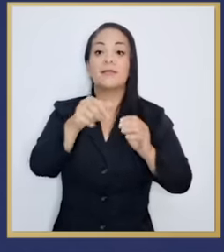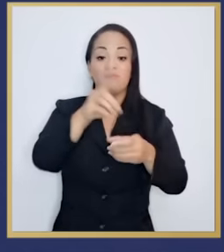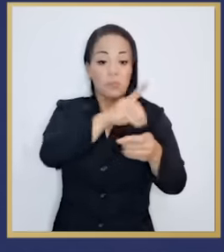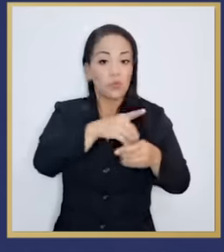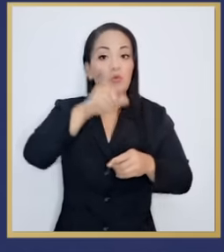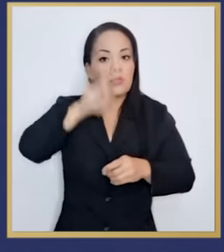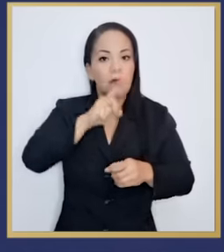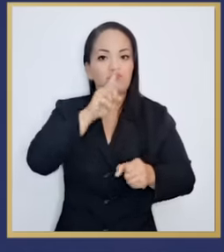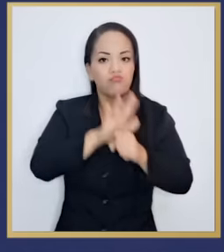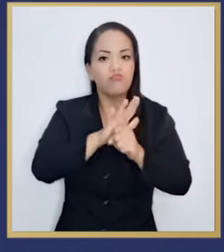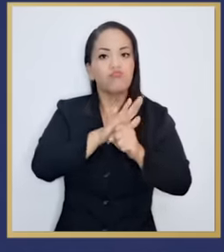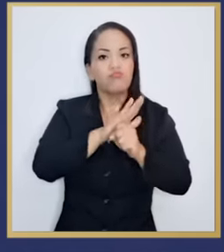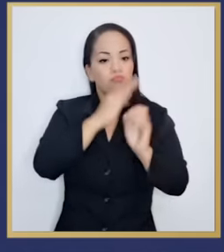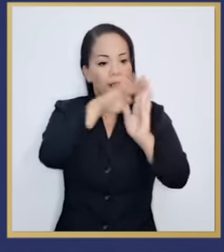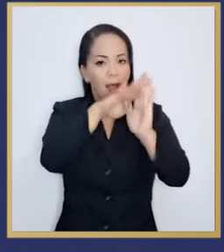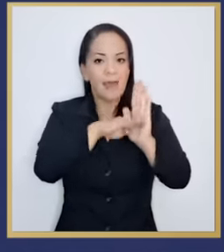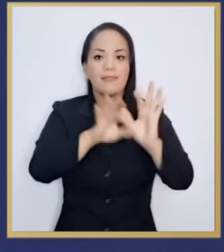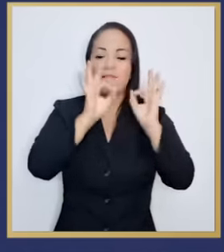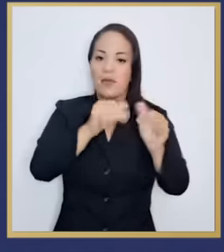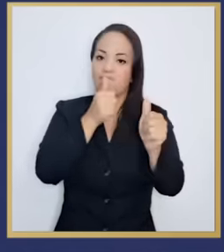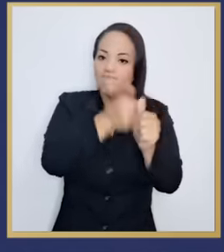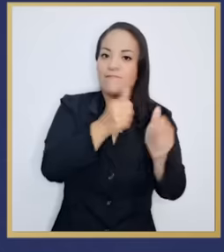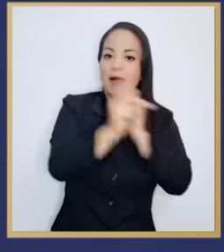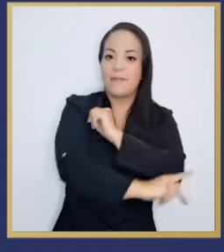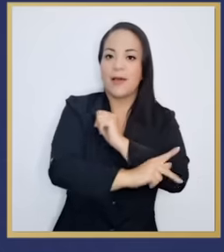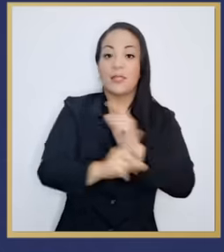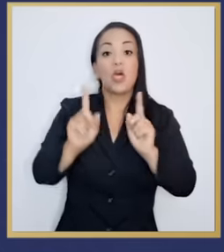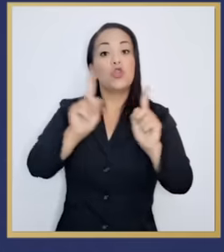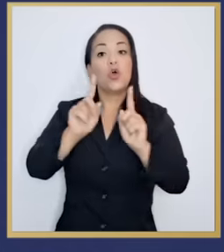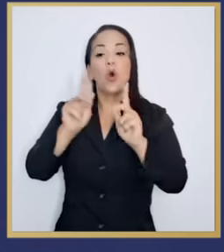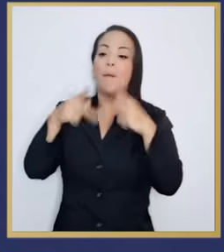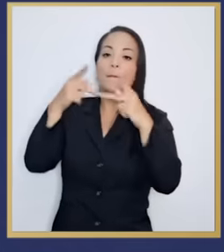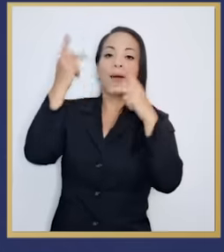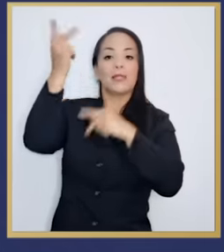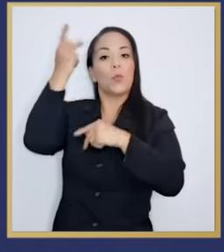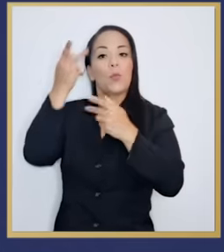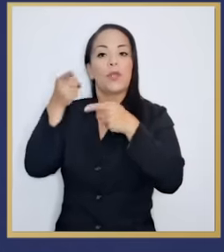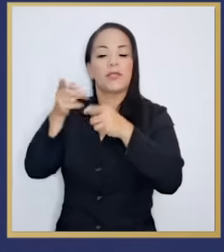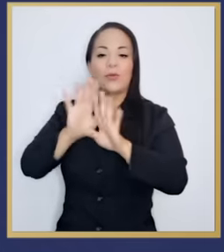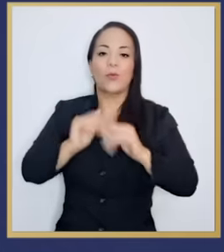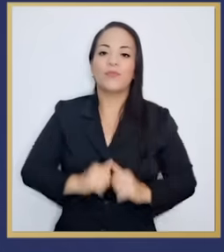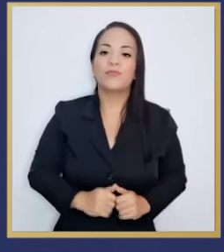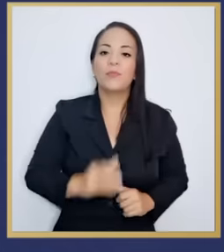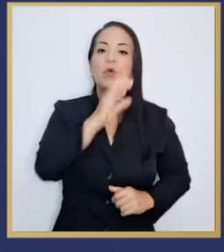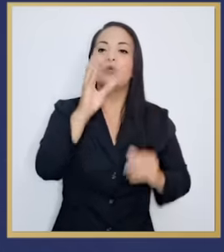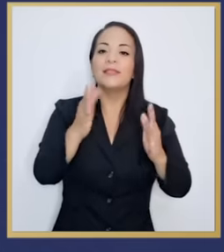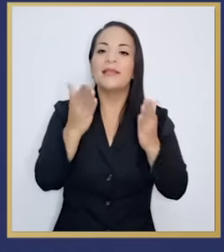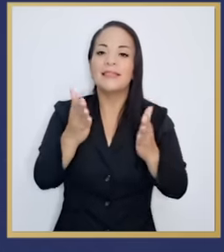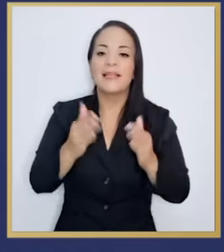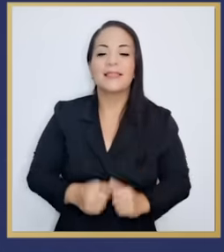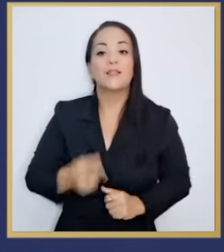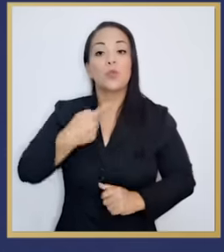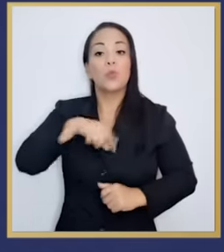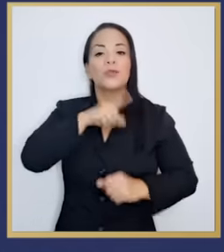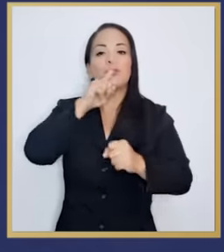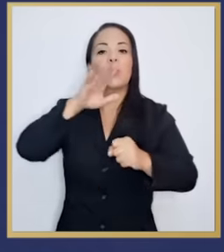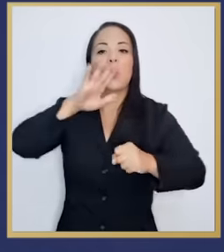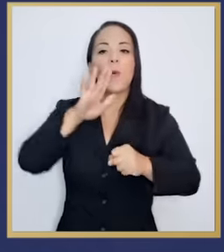país y ya no más partidistas trocas nuestro compromiso así